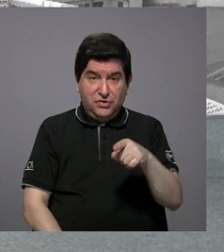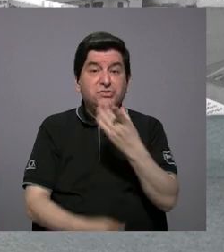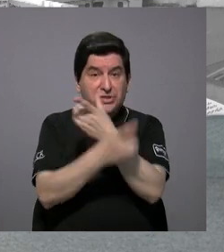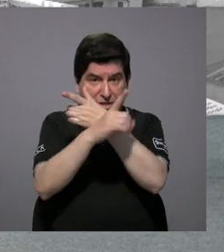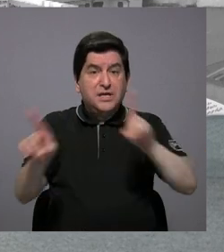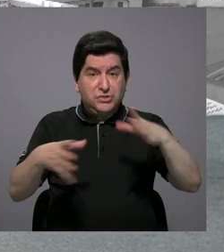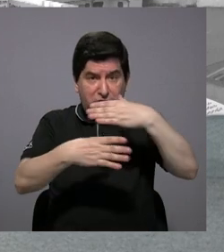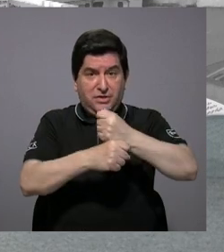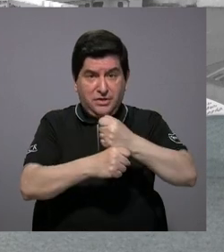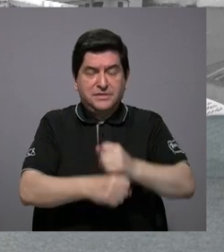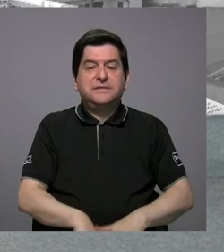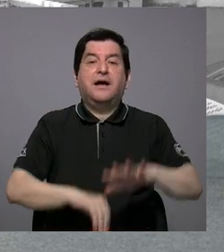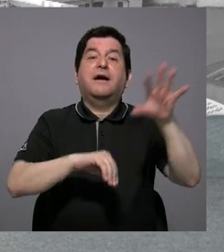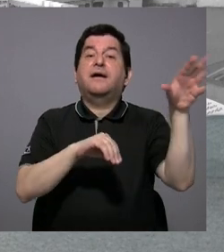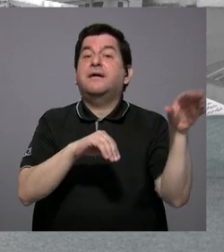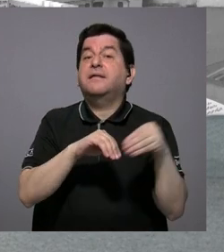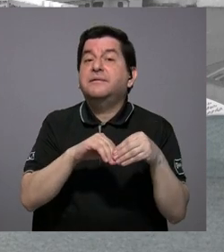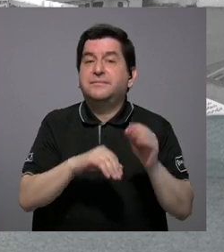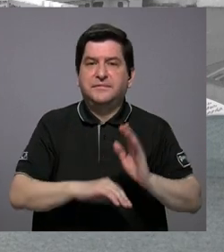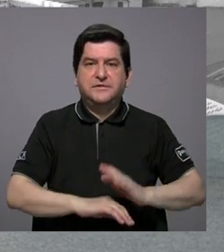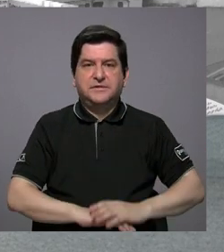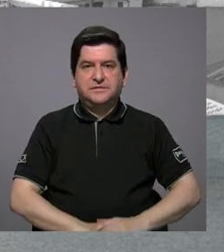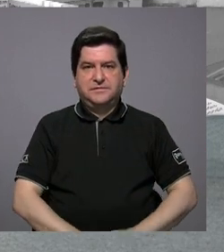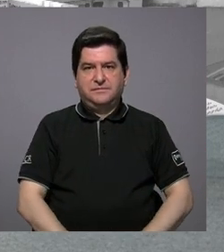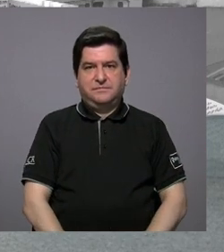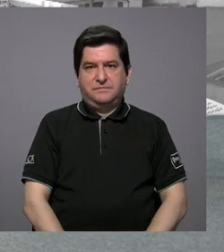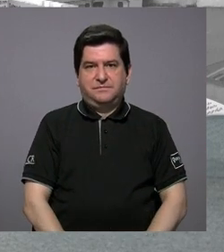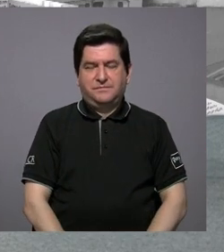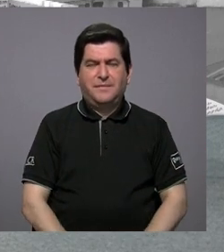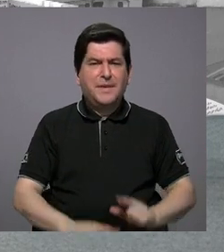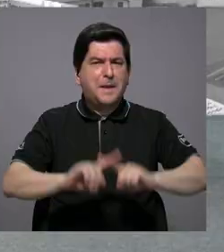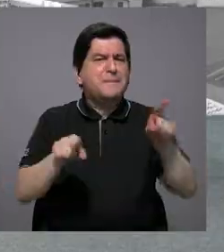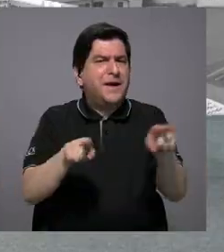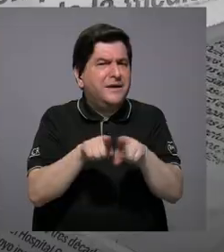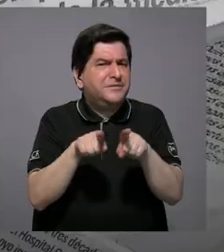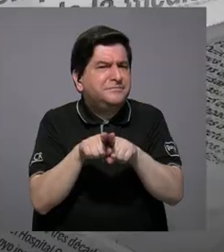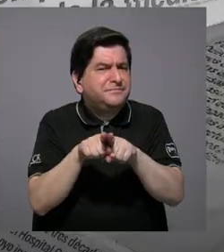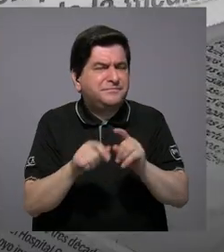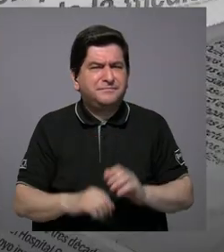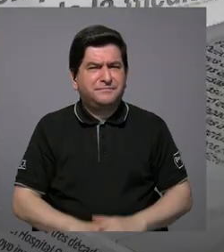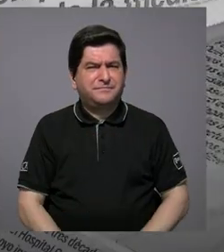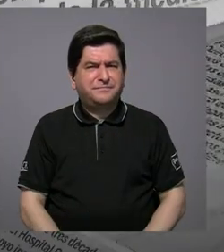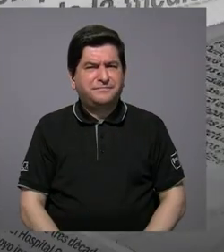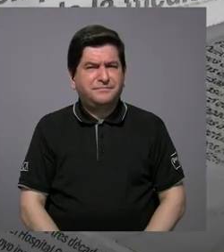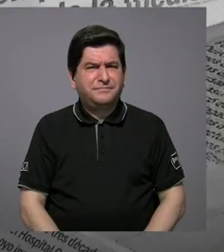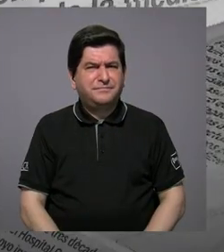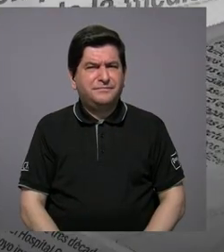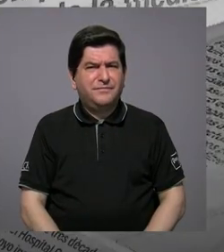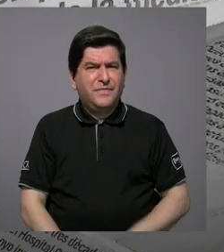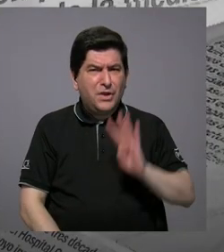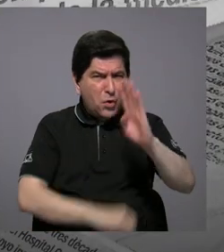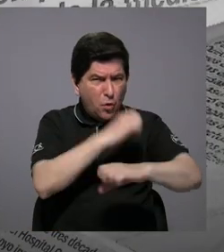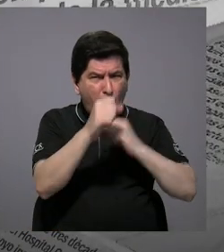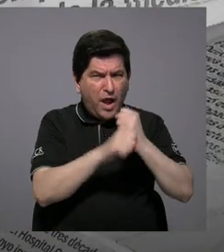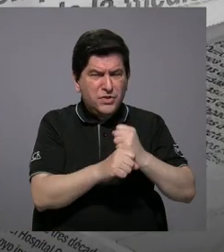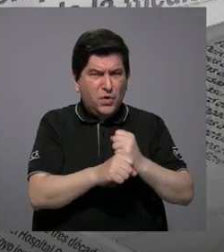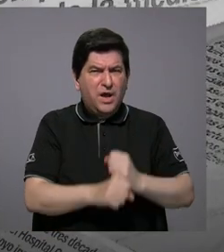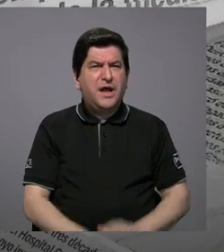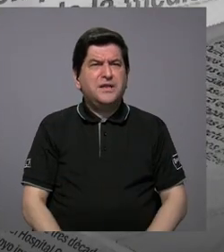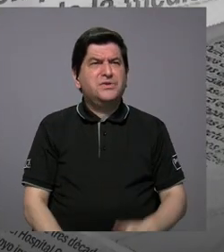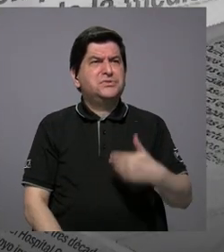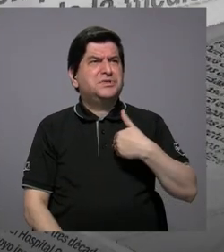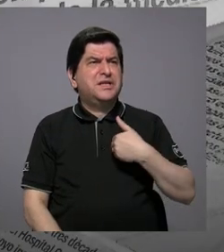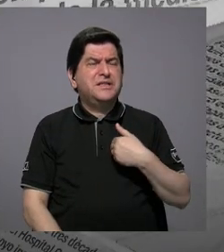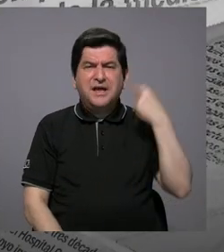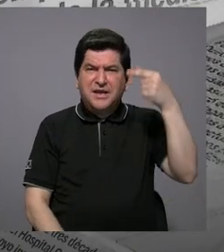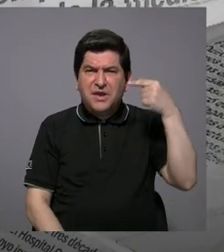democracia. Además, digamos... Pero además de eso, ¿alcanzan los cuatro años de una